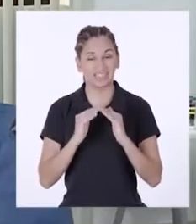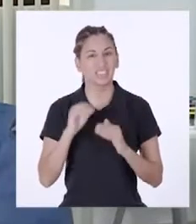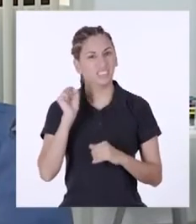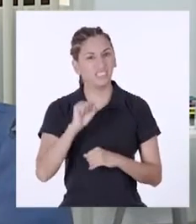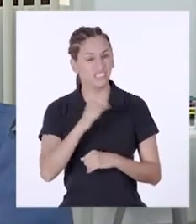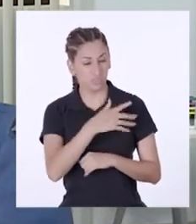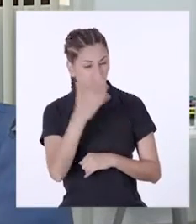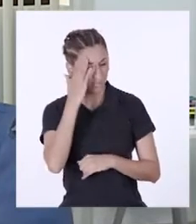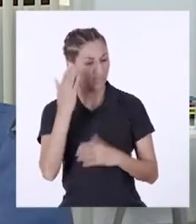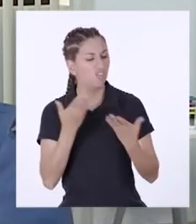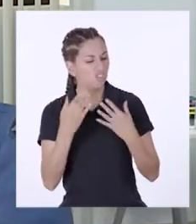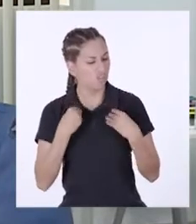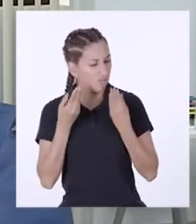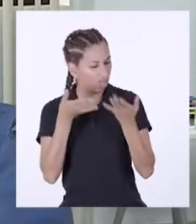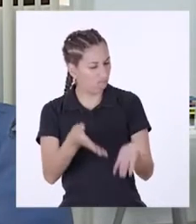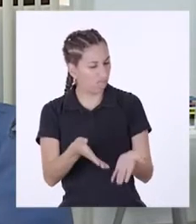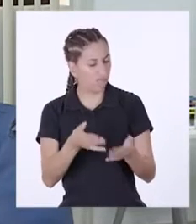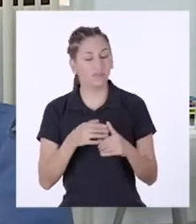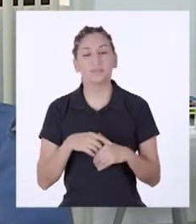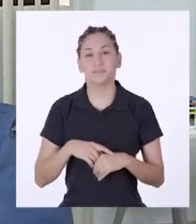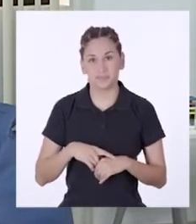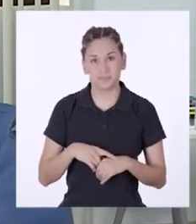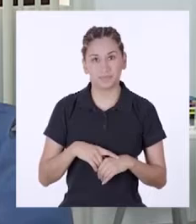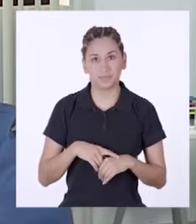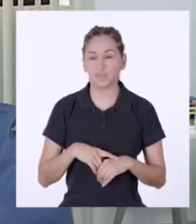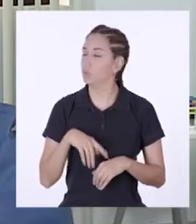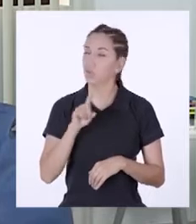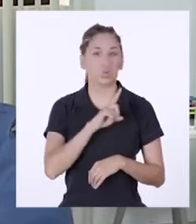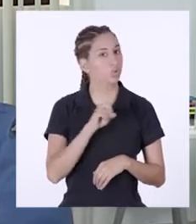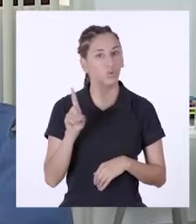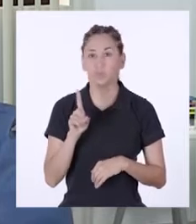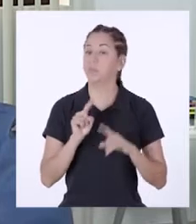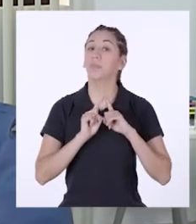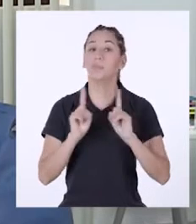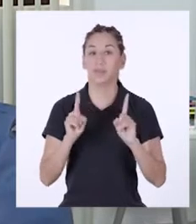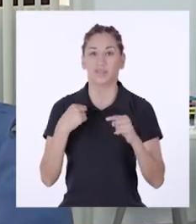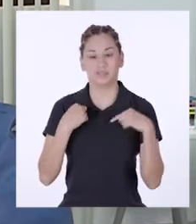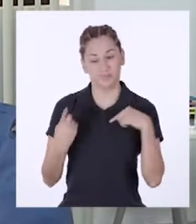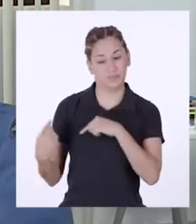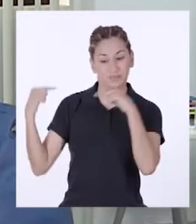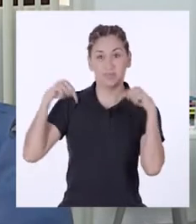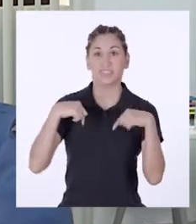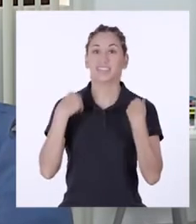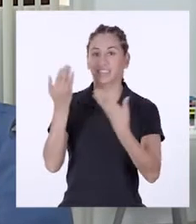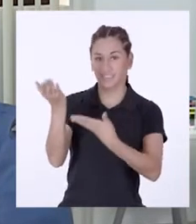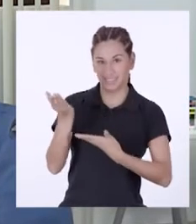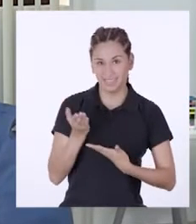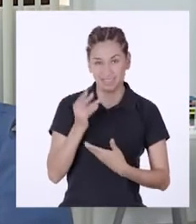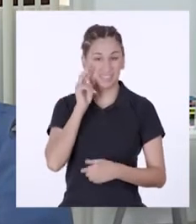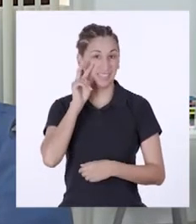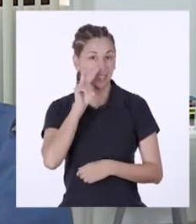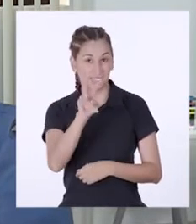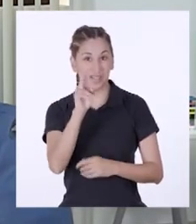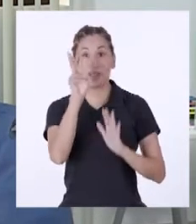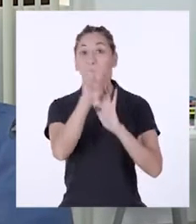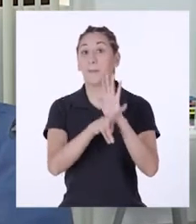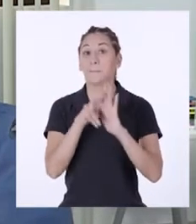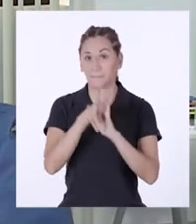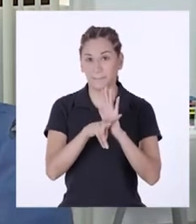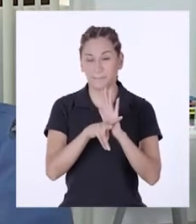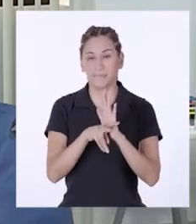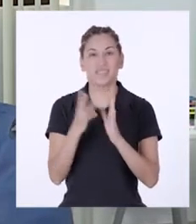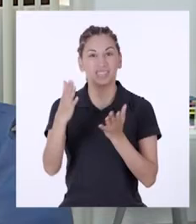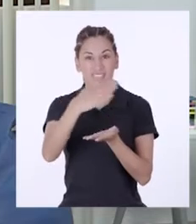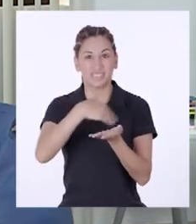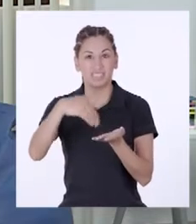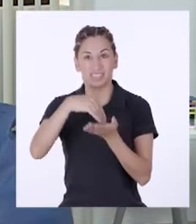¿sabes dónde las dejé? Eh... no, pero vine a invitarte a que veamos un video del